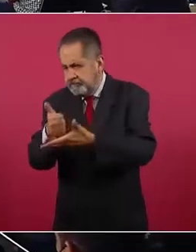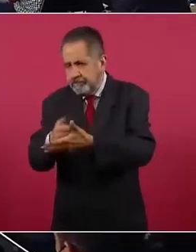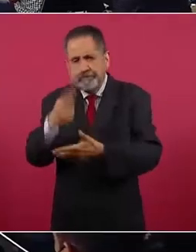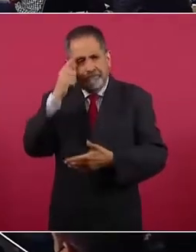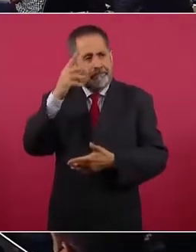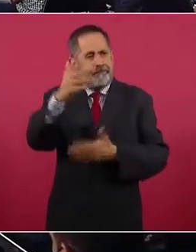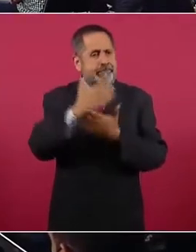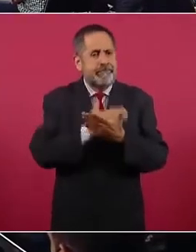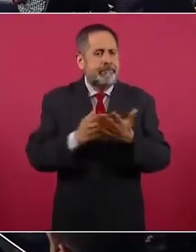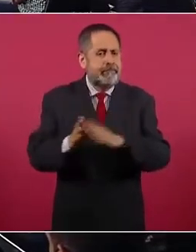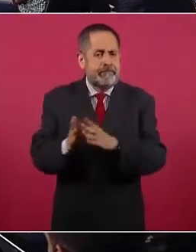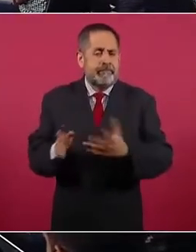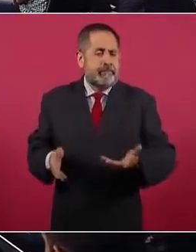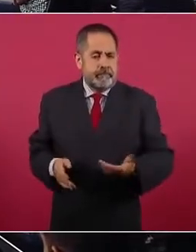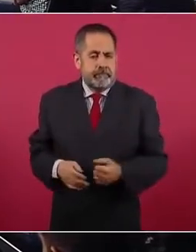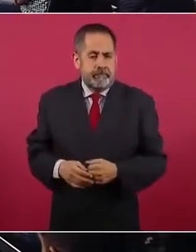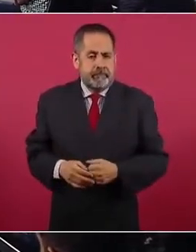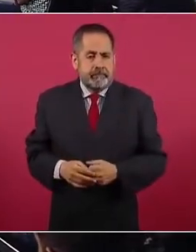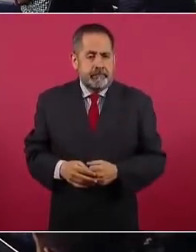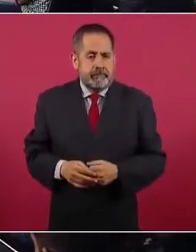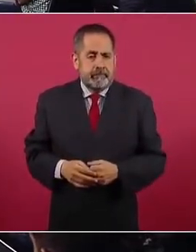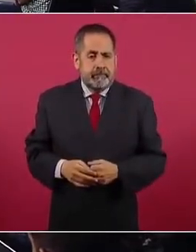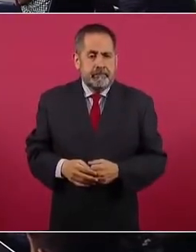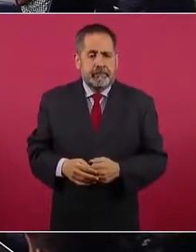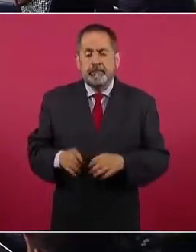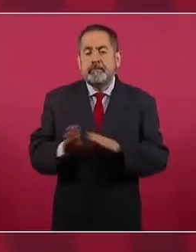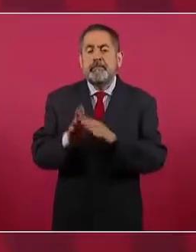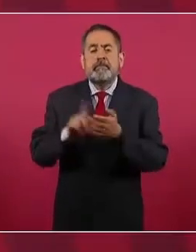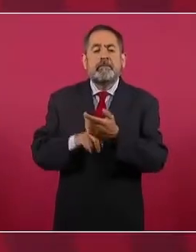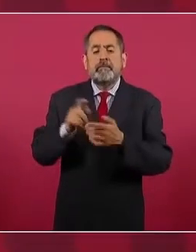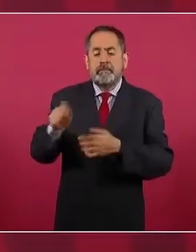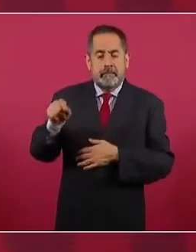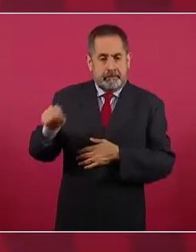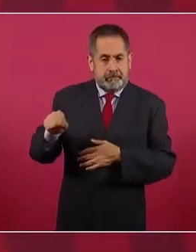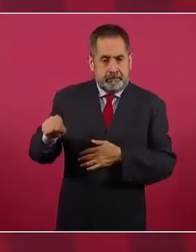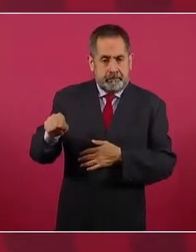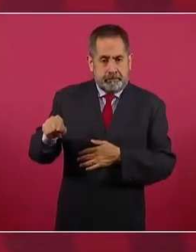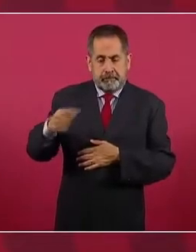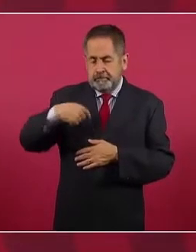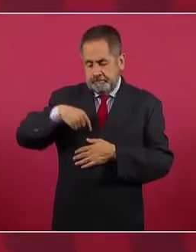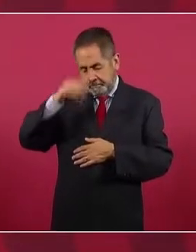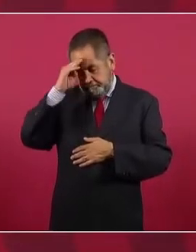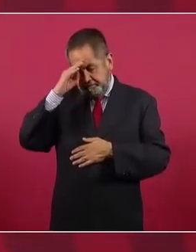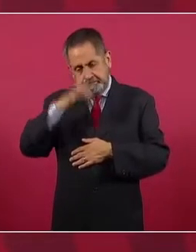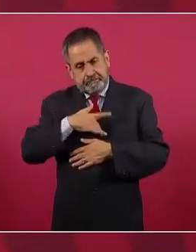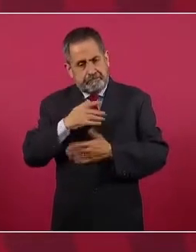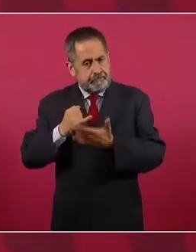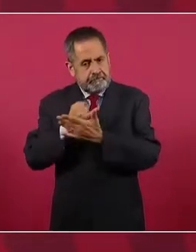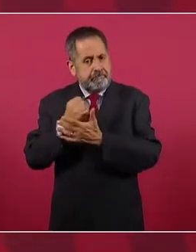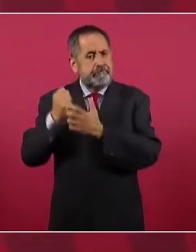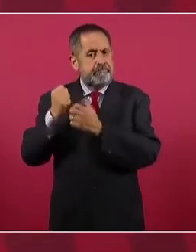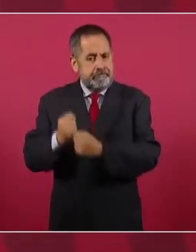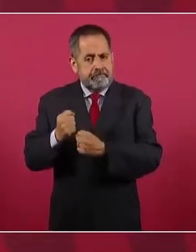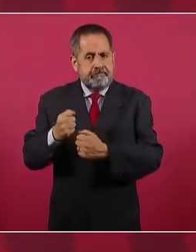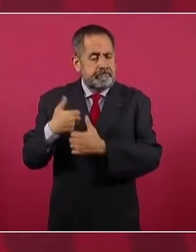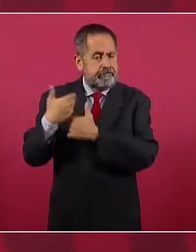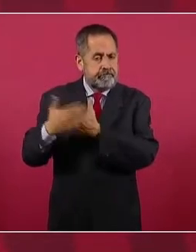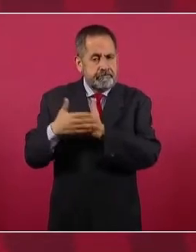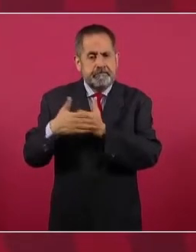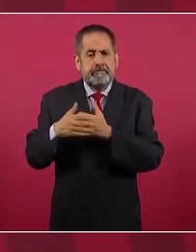¿Y cómo sustentarlo? Entonces, vamos a consolidar la